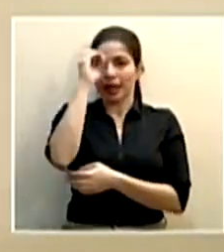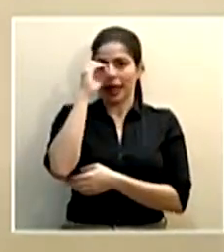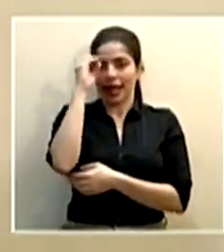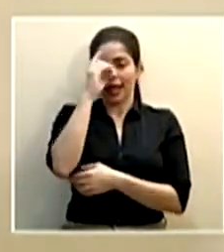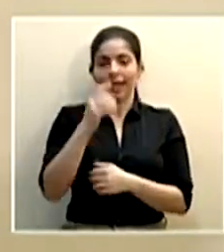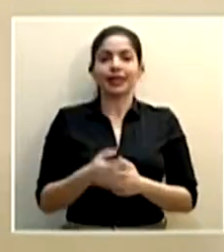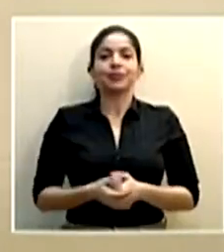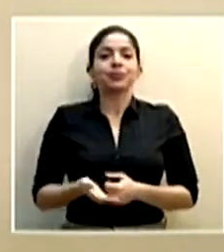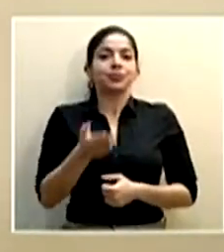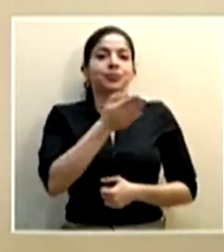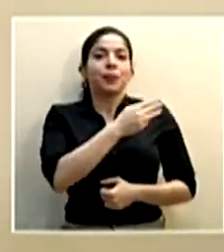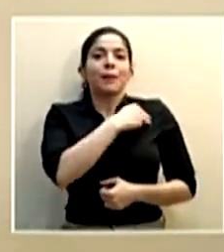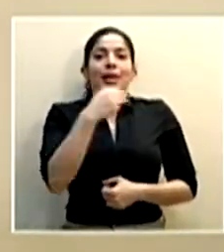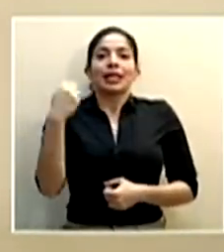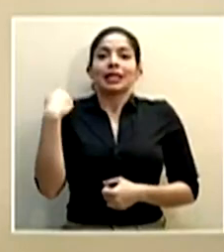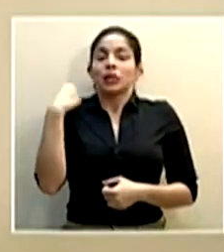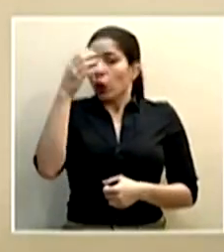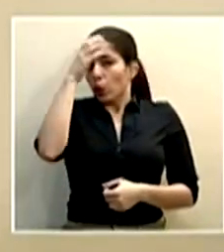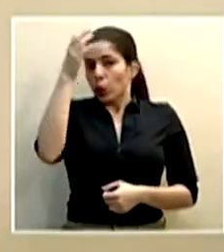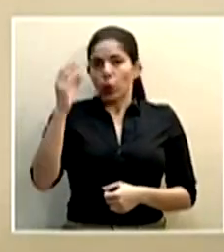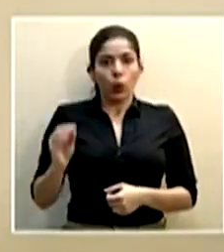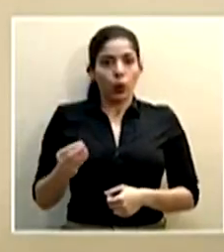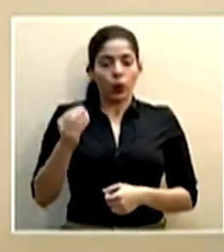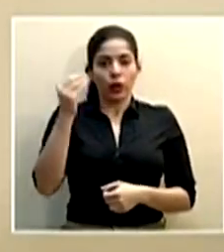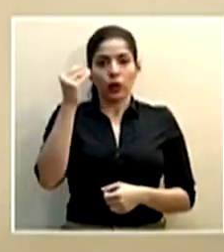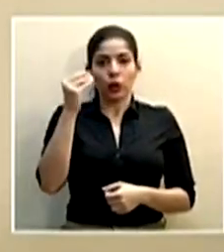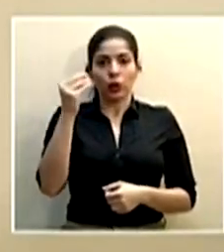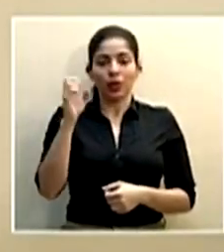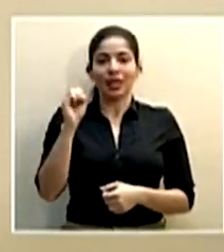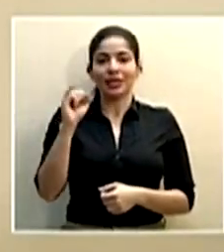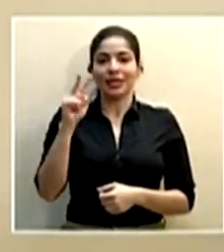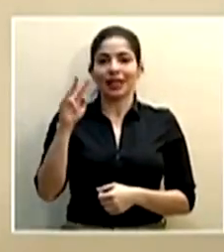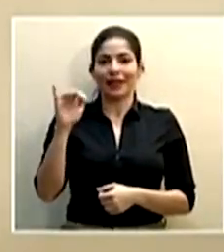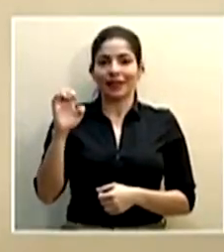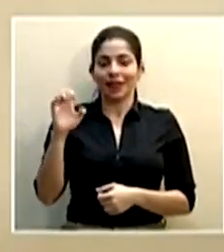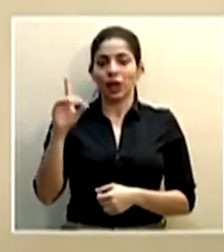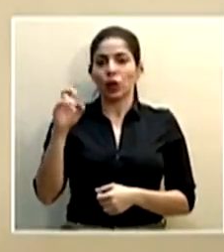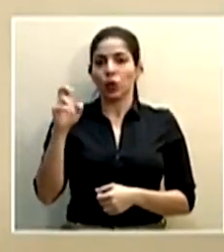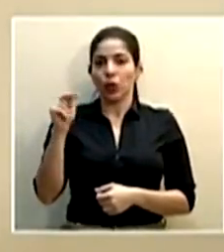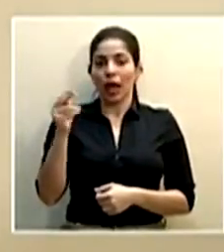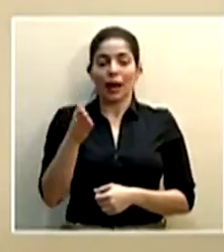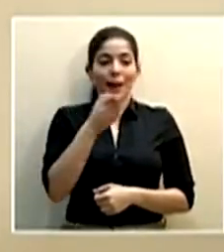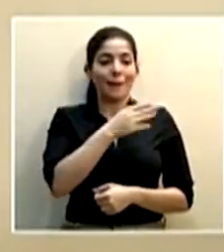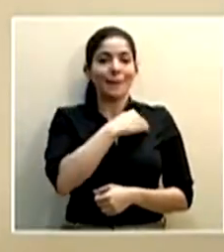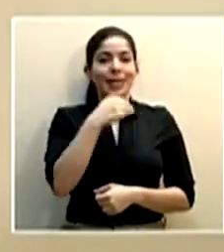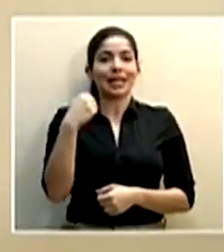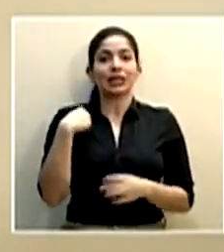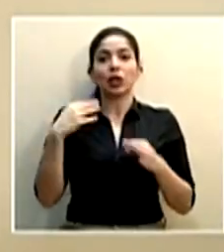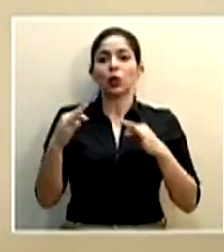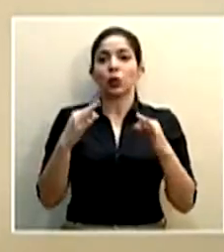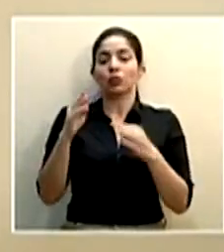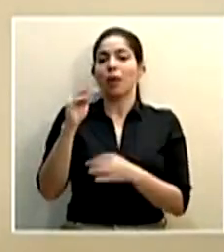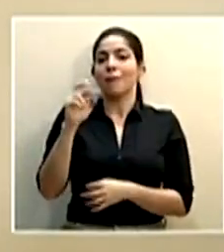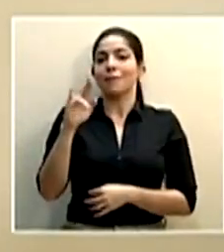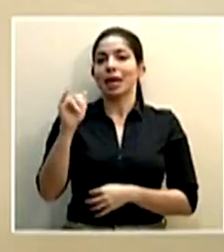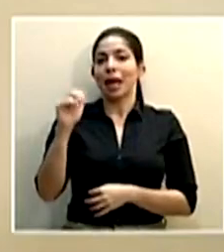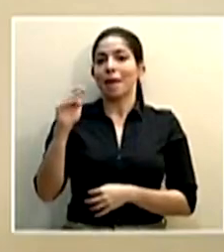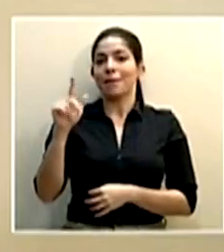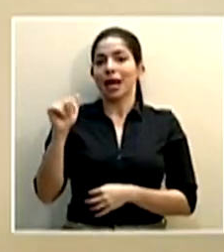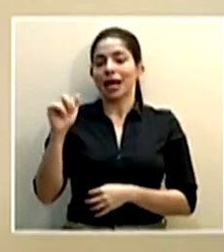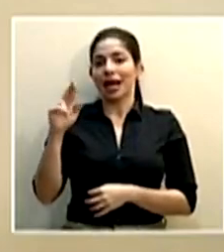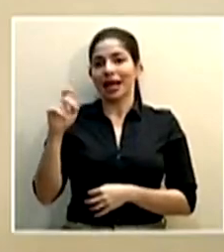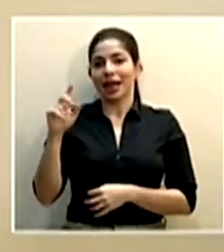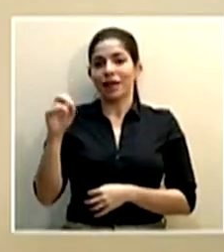Salas la ministra de cultura juventud Silví Durán la ministra de turismo María Amalia Revelo y el